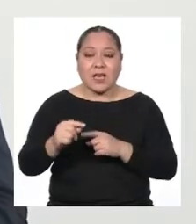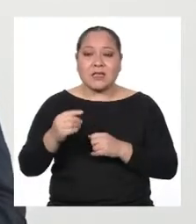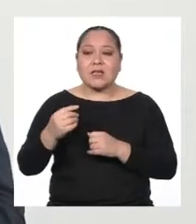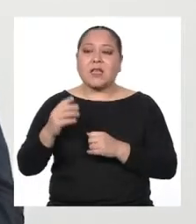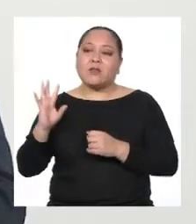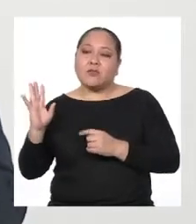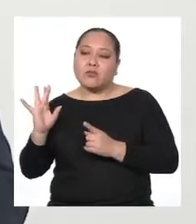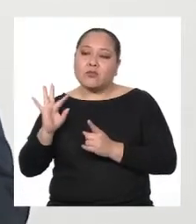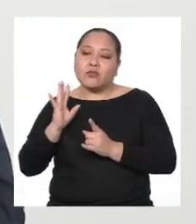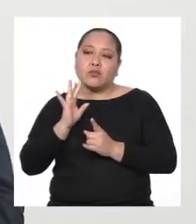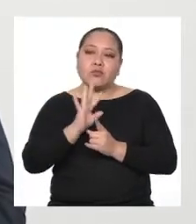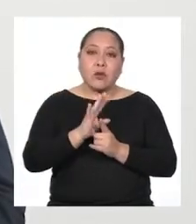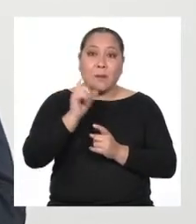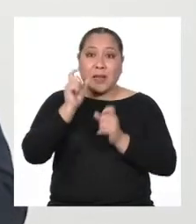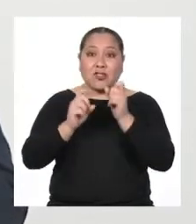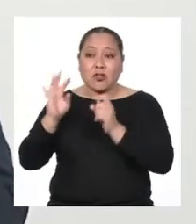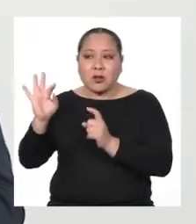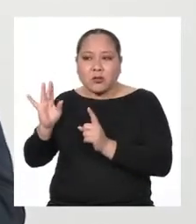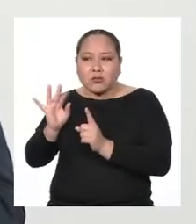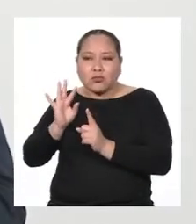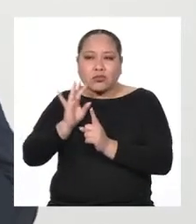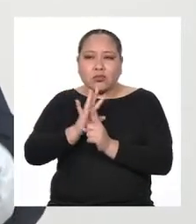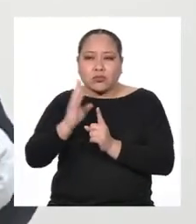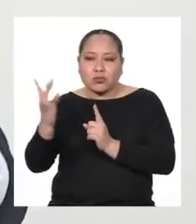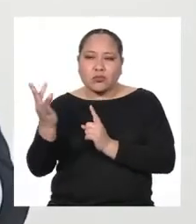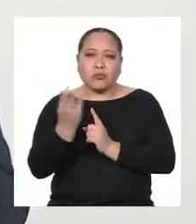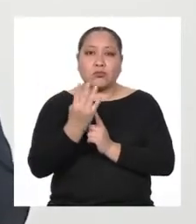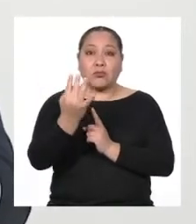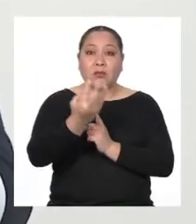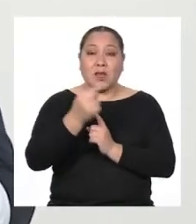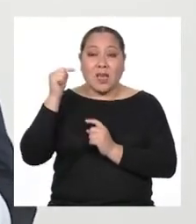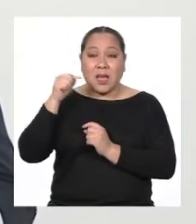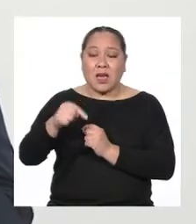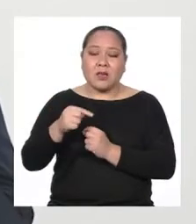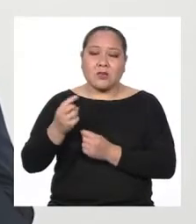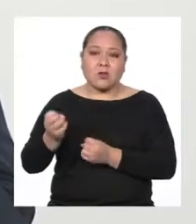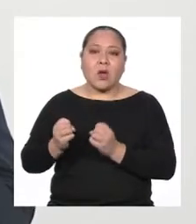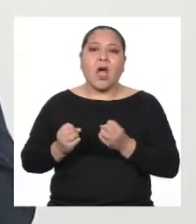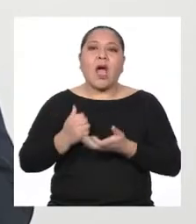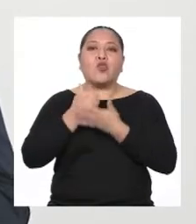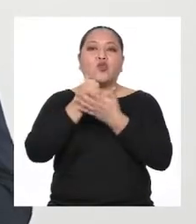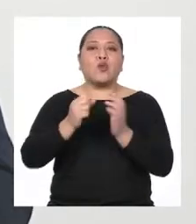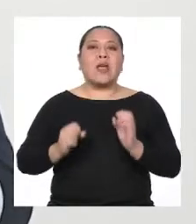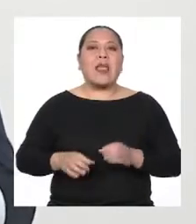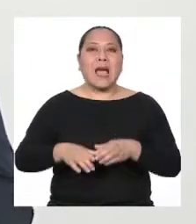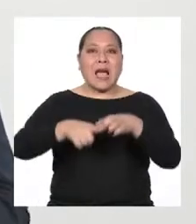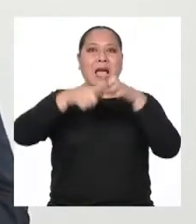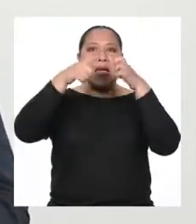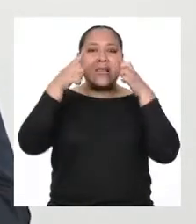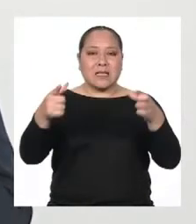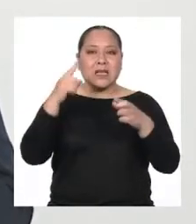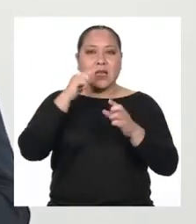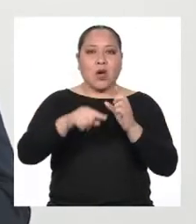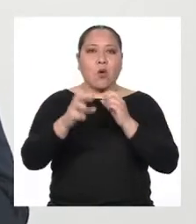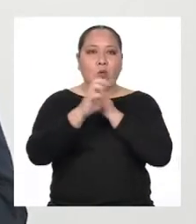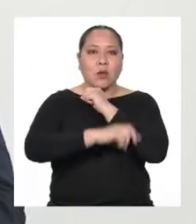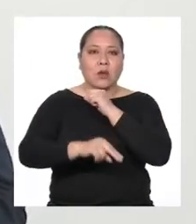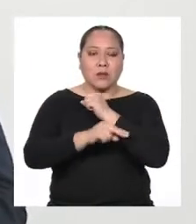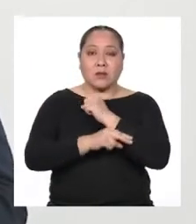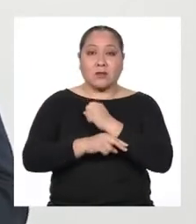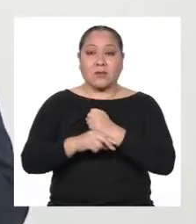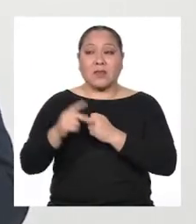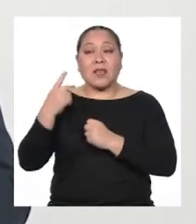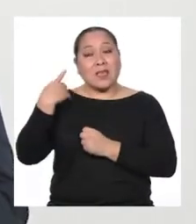migraciones Y son ellas las que hacen grandes a una nación Ya vimos que la migración austro